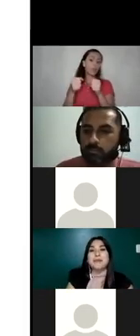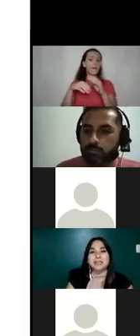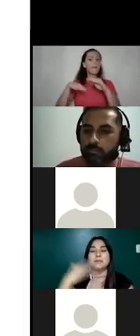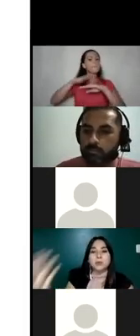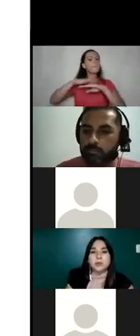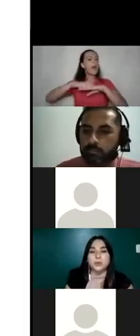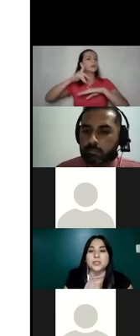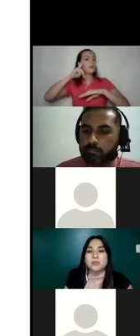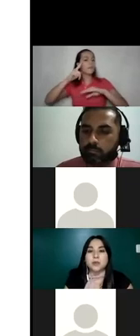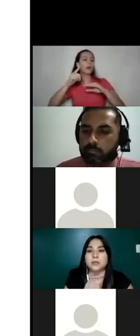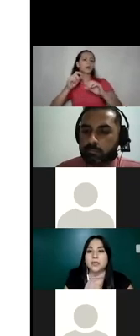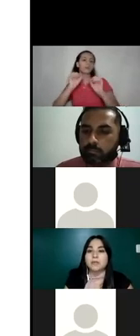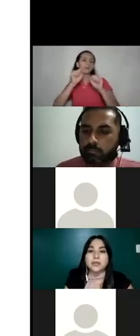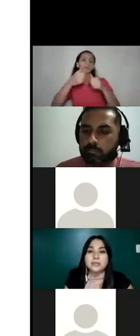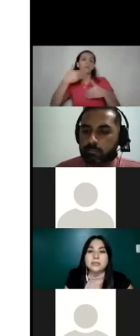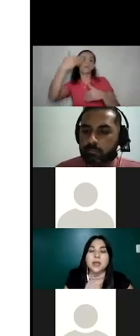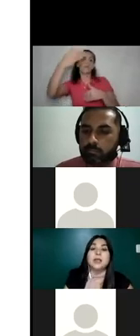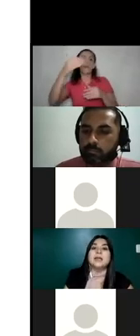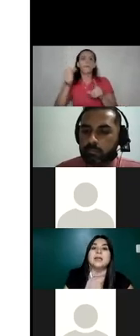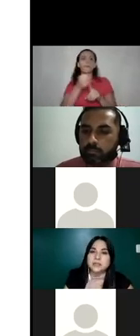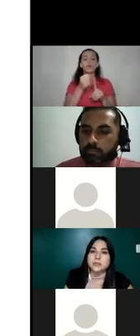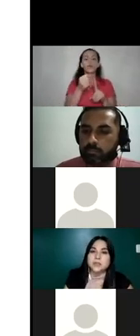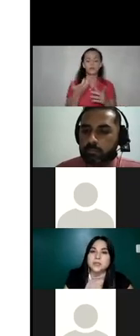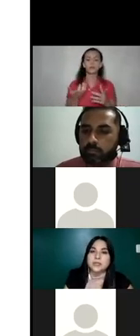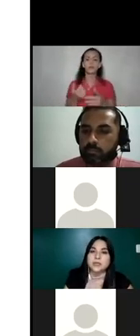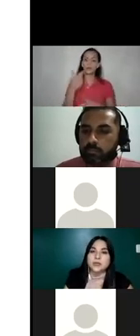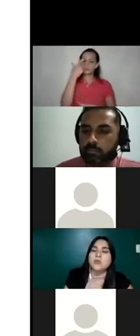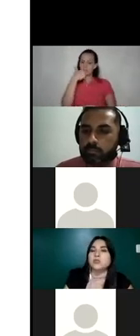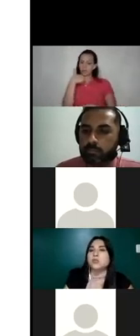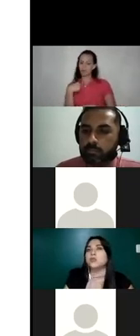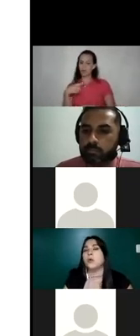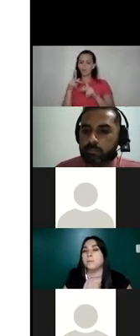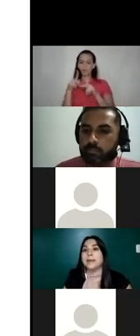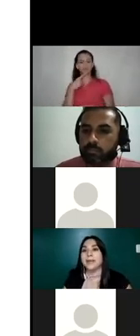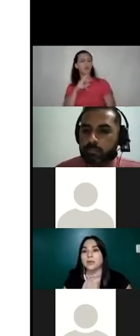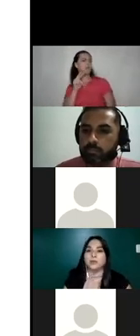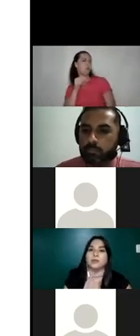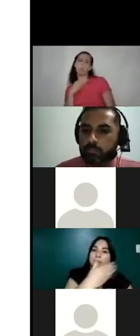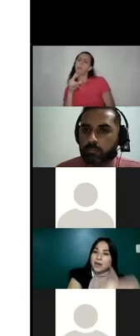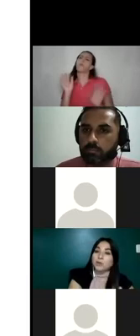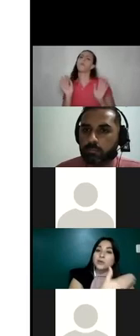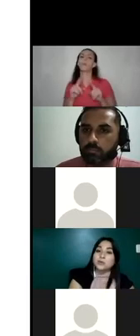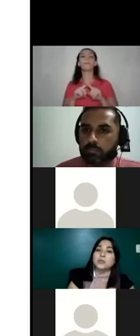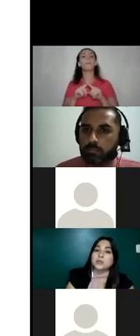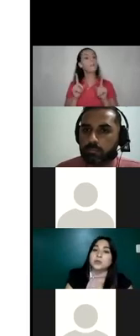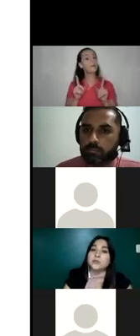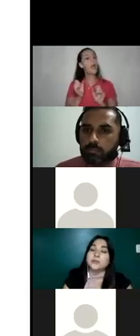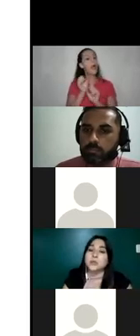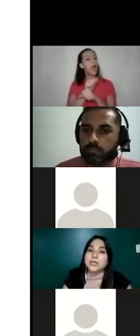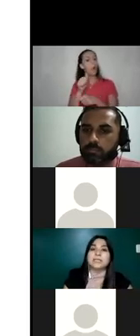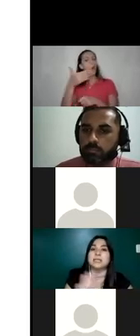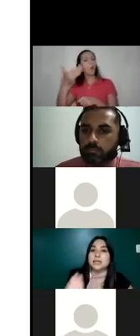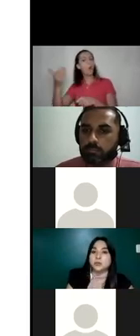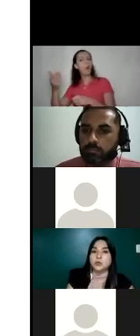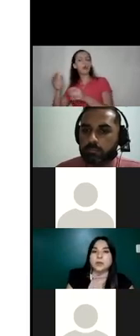base para una potencial forma de violencia? ¿seré yo de esas personas que digo no, yo no pero hago algunas otras cosas más